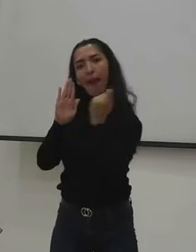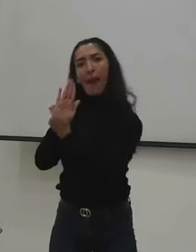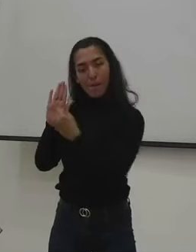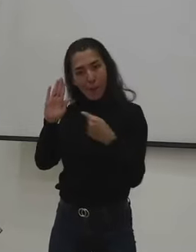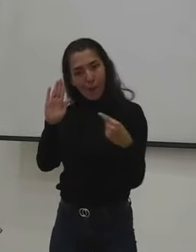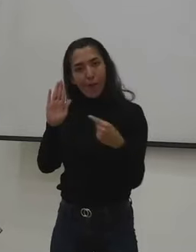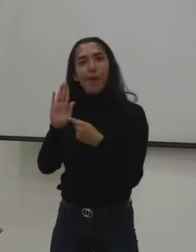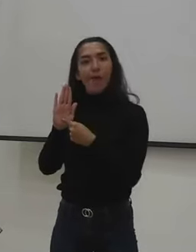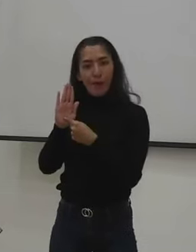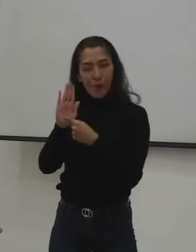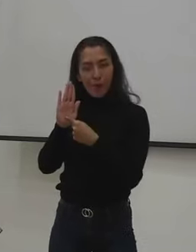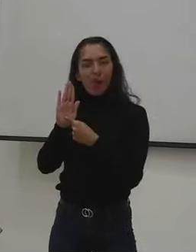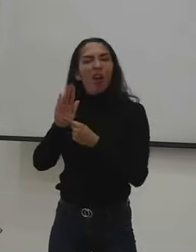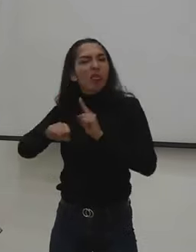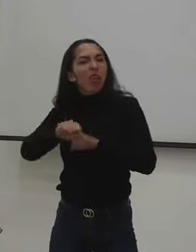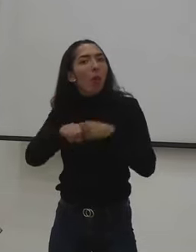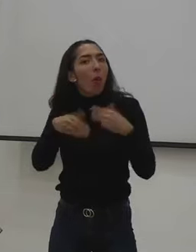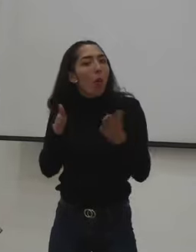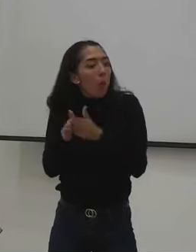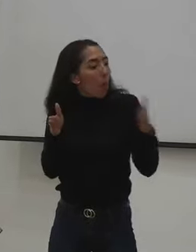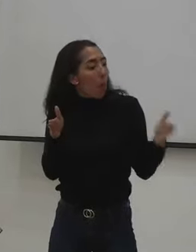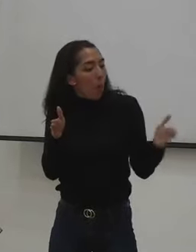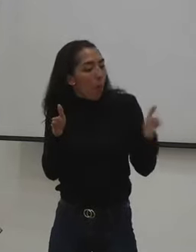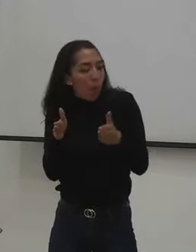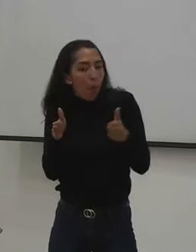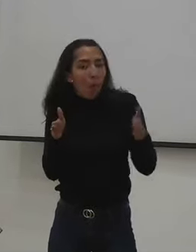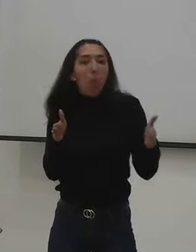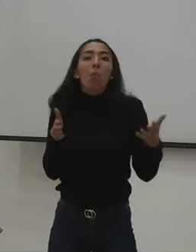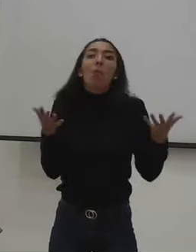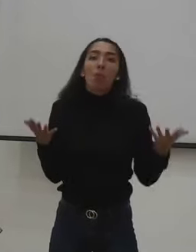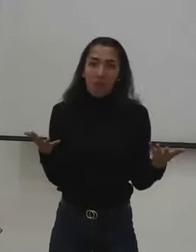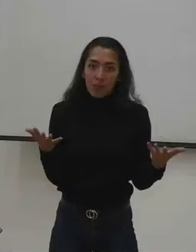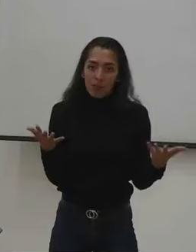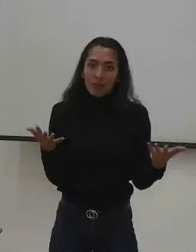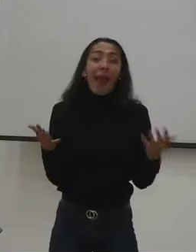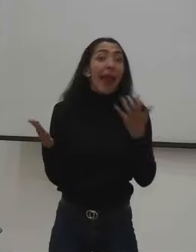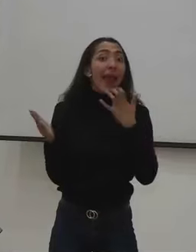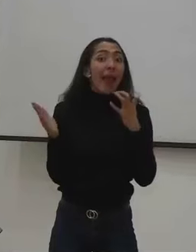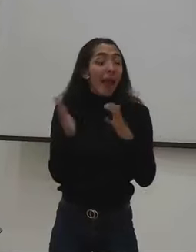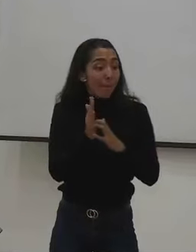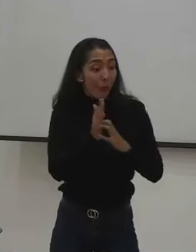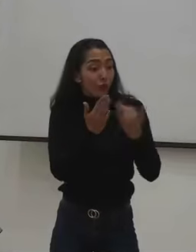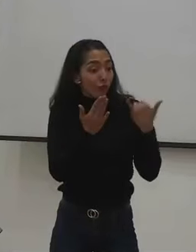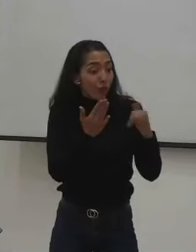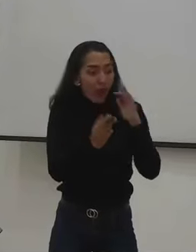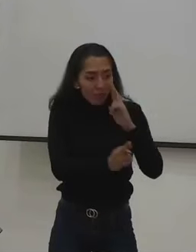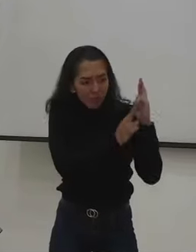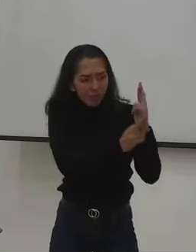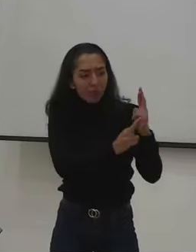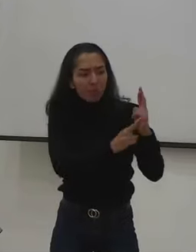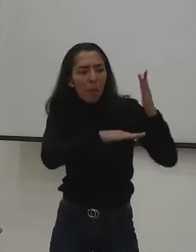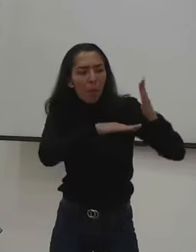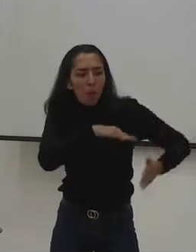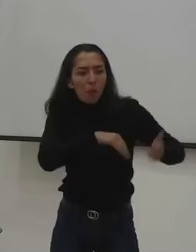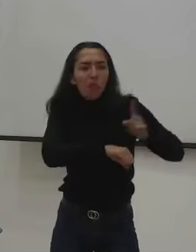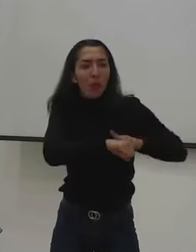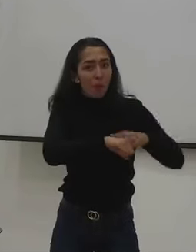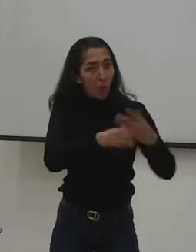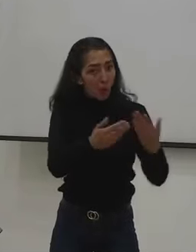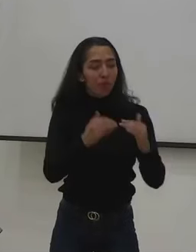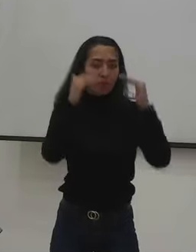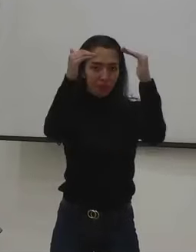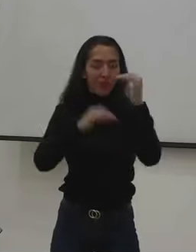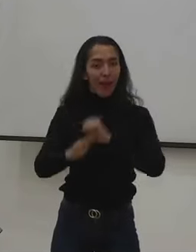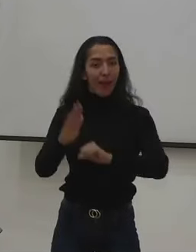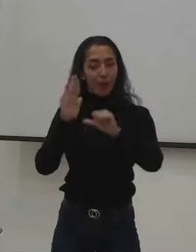los cambios pertinentes. un tiempo estimado o hasta el momento del trámite de renovación. Artículo 30, numeral